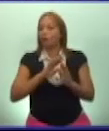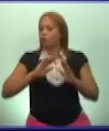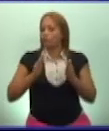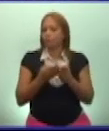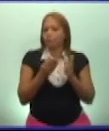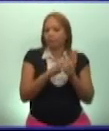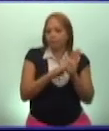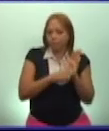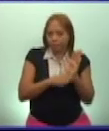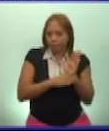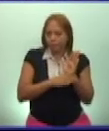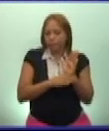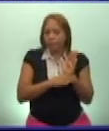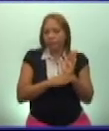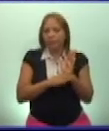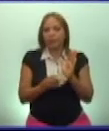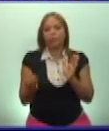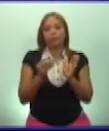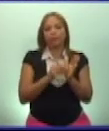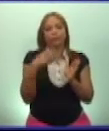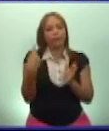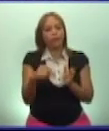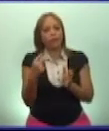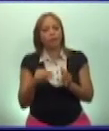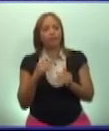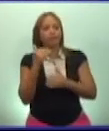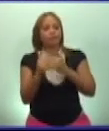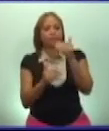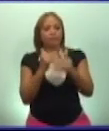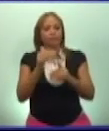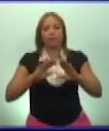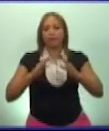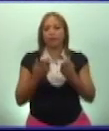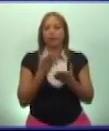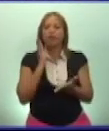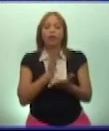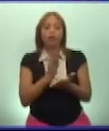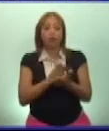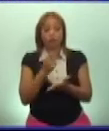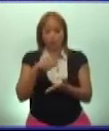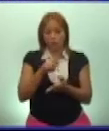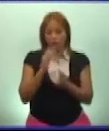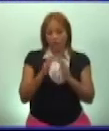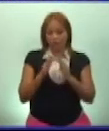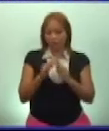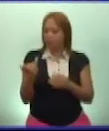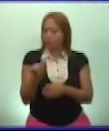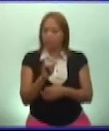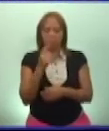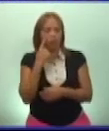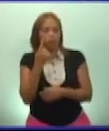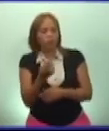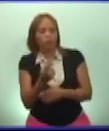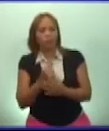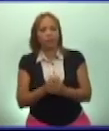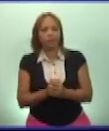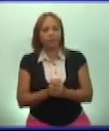se ponen en práctica a diario en todas nuestras escuelas y hoy en los hogares las estás viviendo.